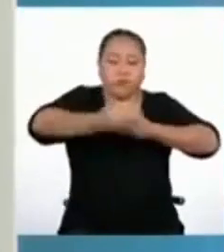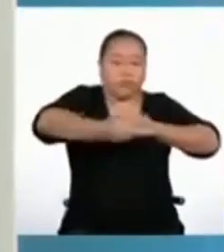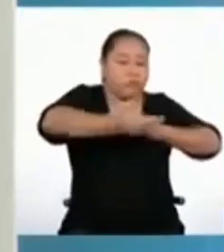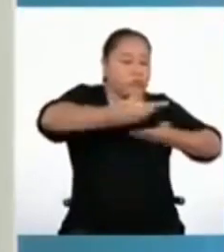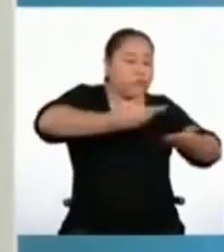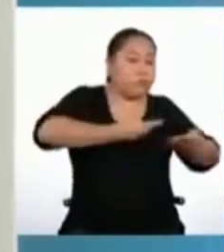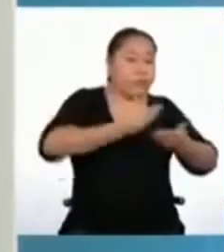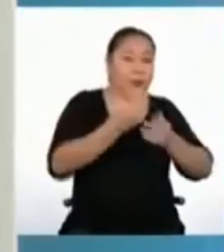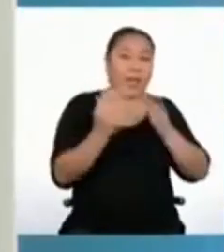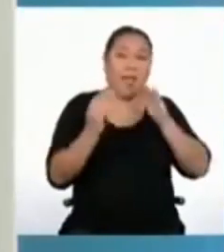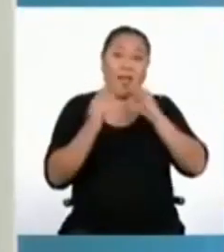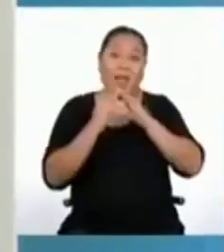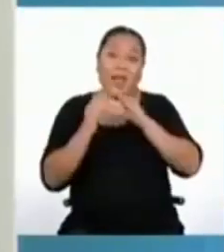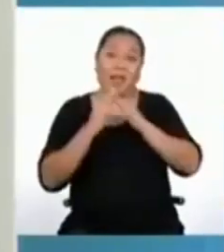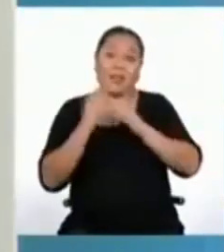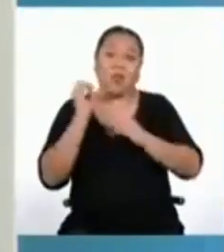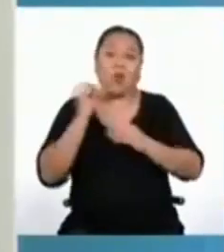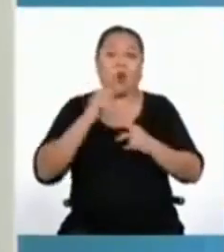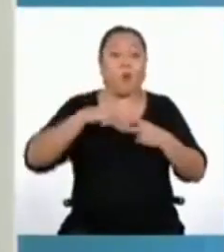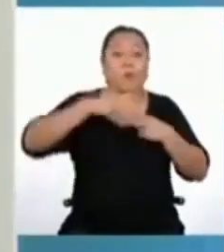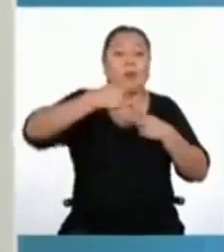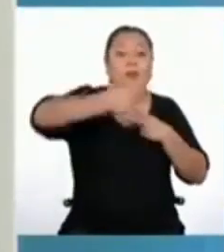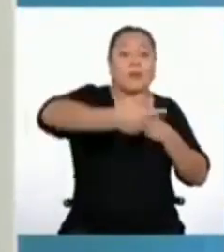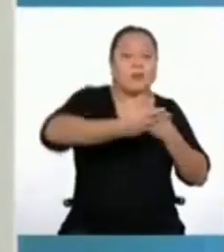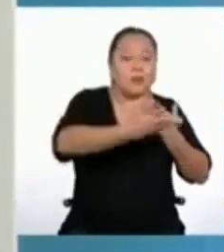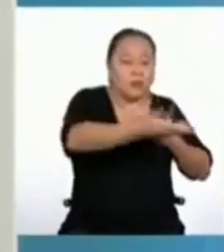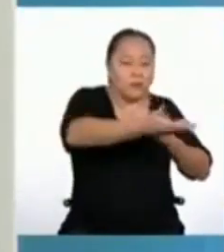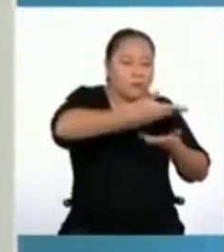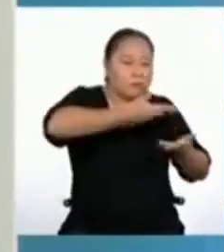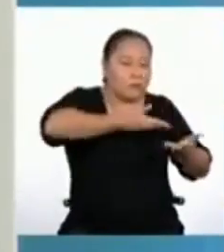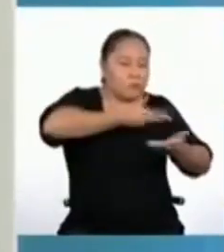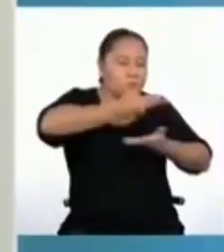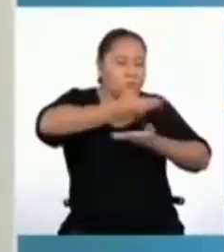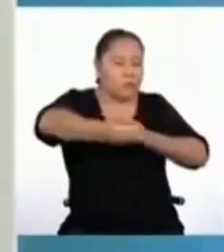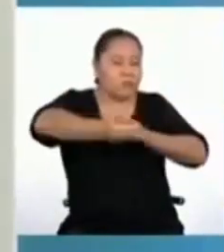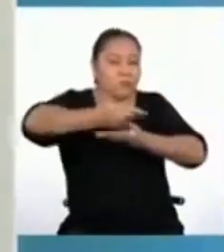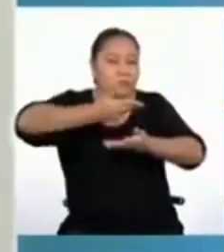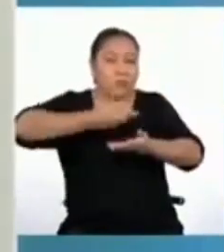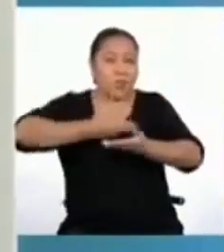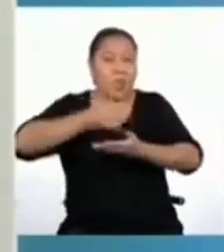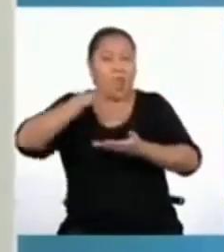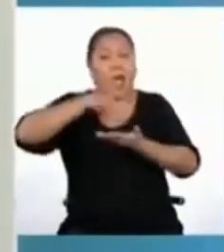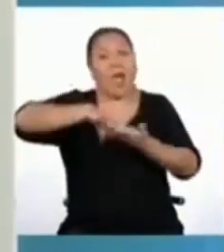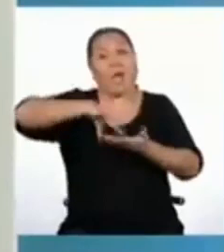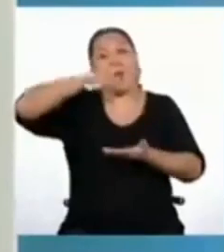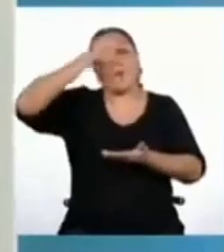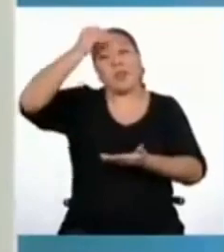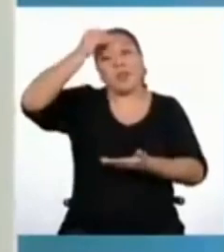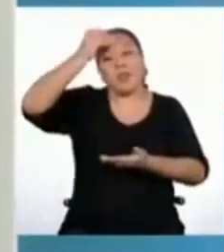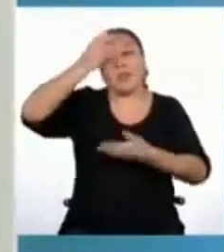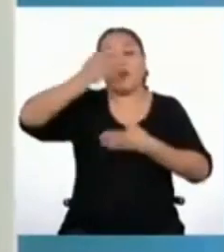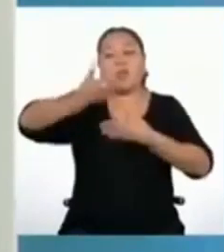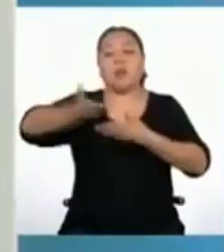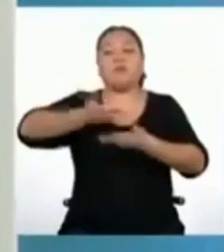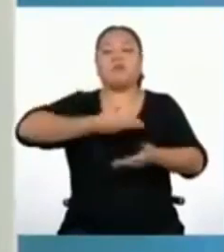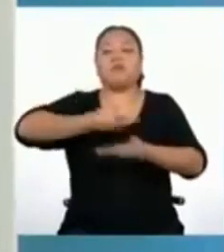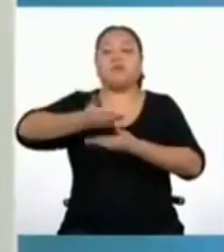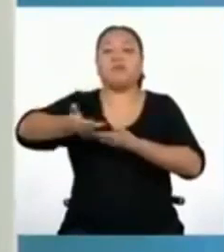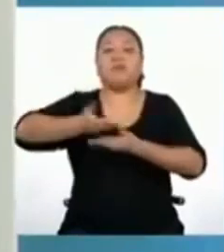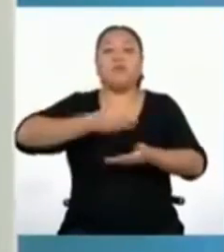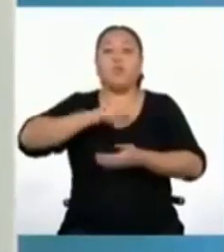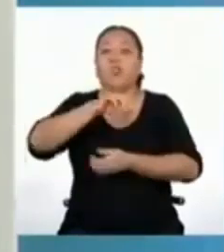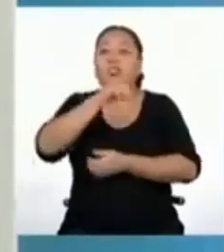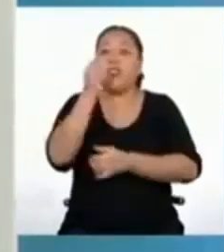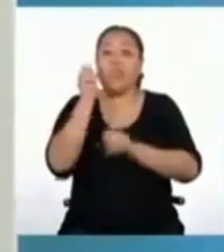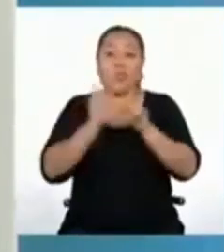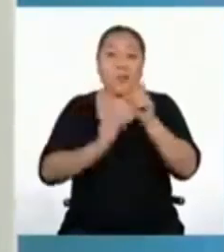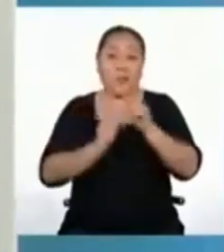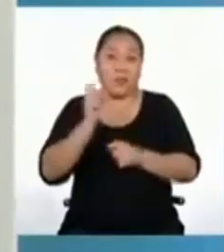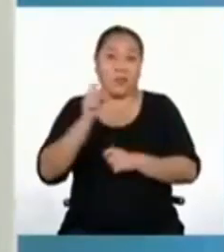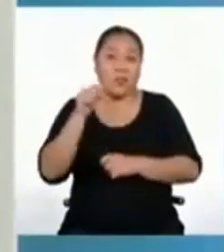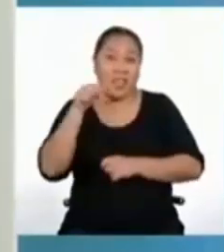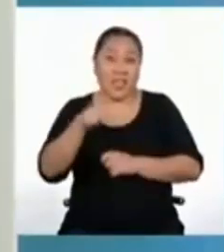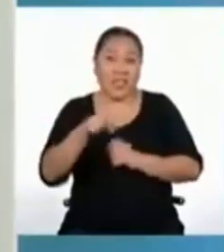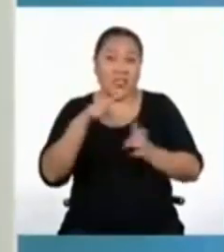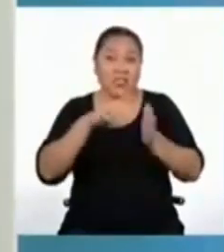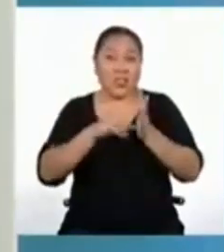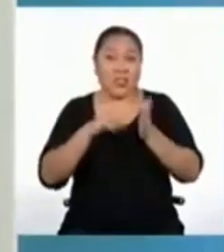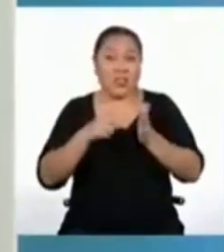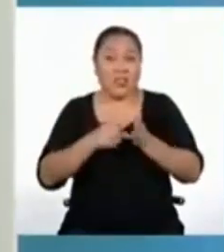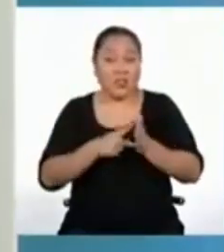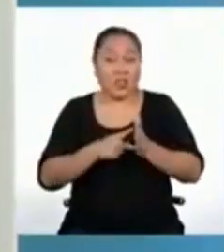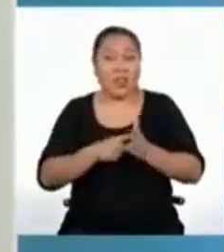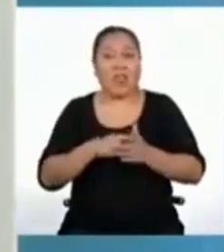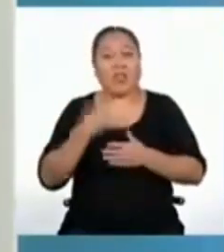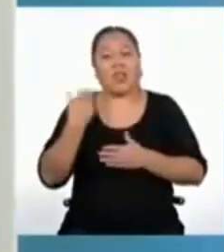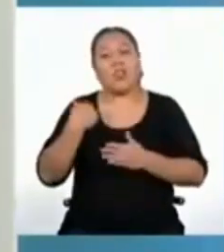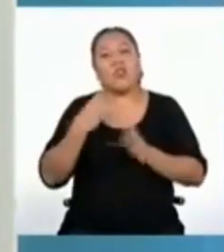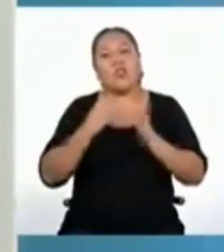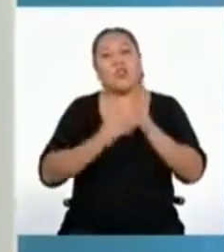casa o con los vecinos, aprendemos a relacionarnos con otras personas. Esto significa que irás